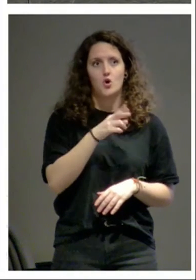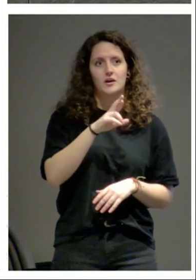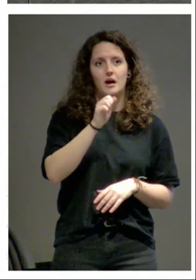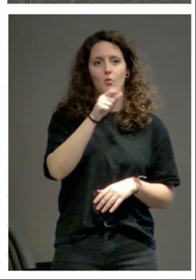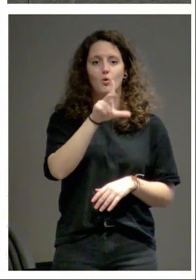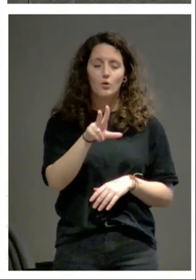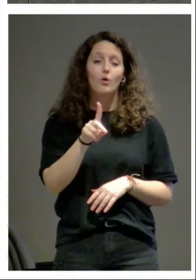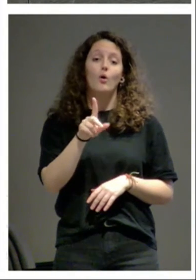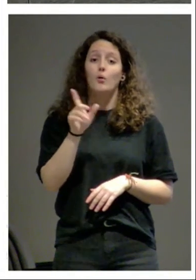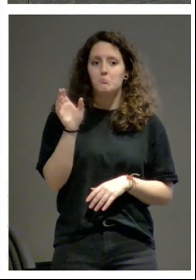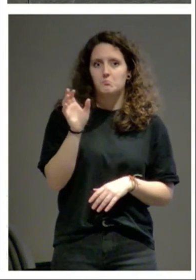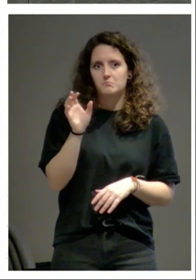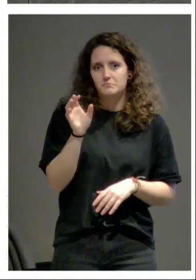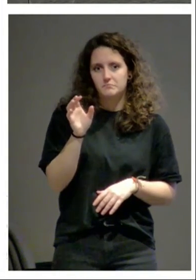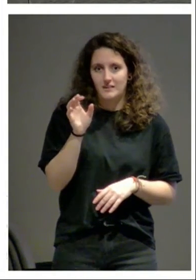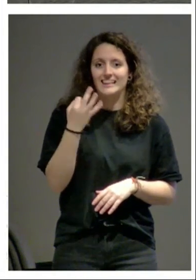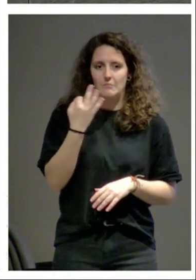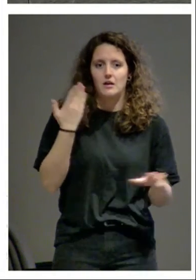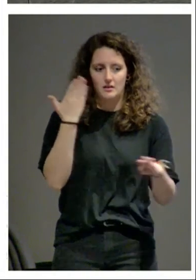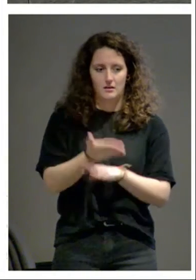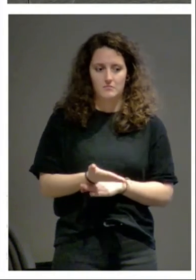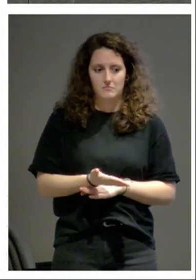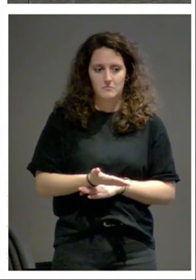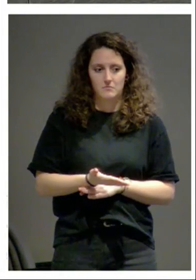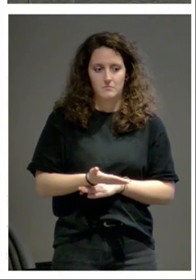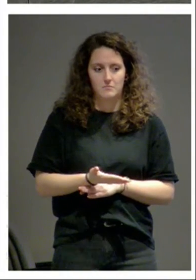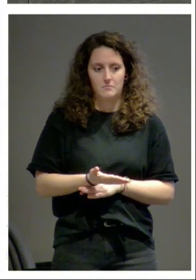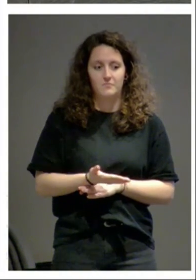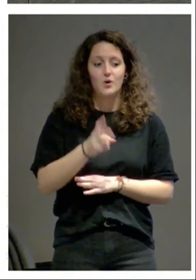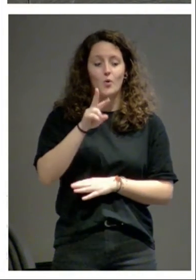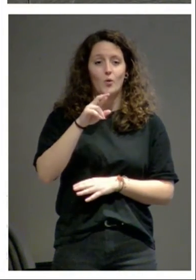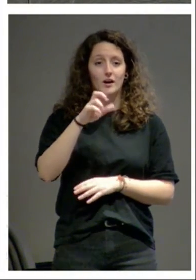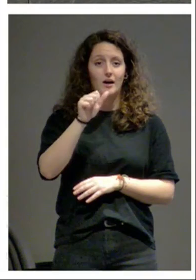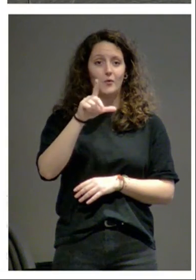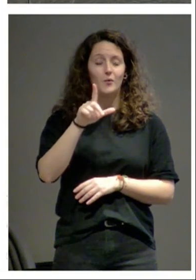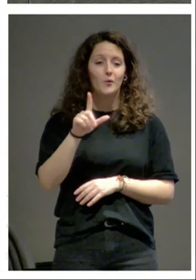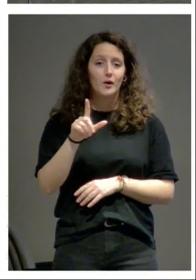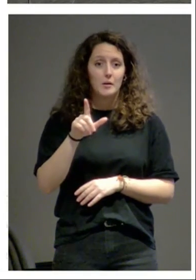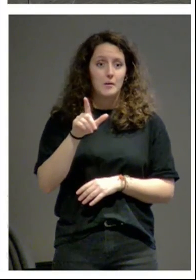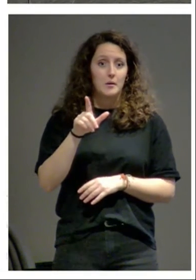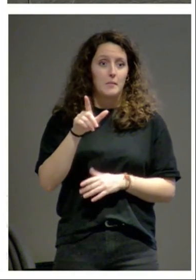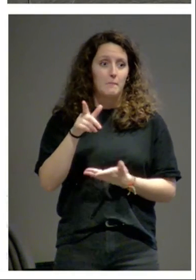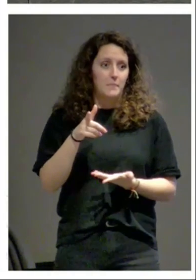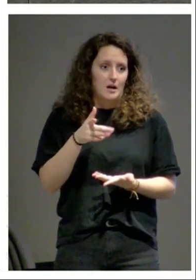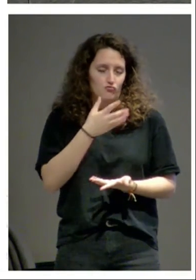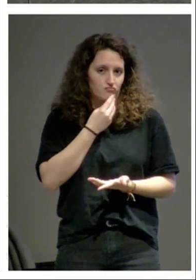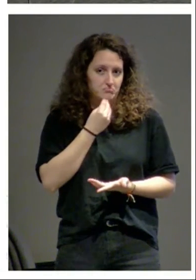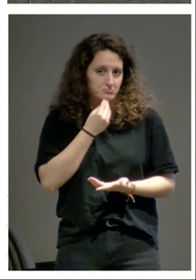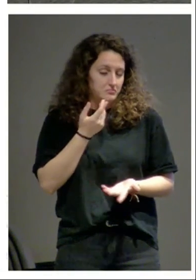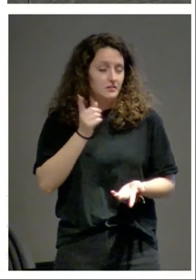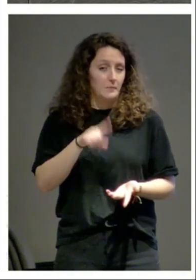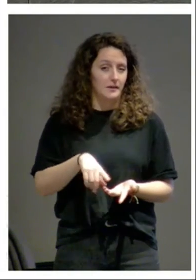fuese el fin del mundo bueno hay que ir a Urraúl es muy bonito pero no queda de camino para ningún sitio pues también